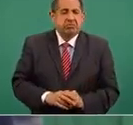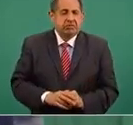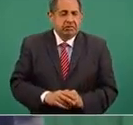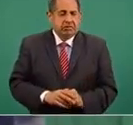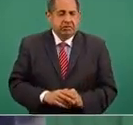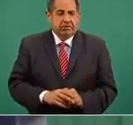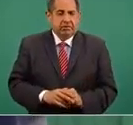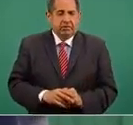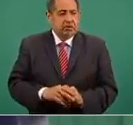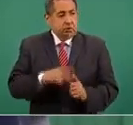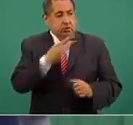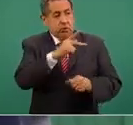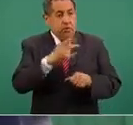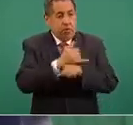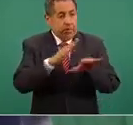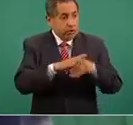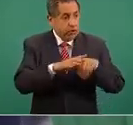corresponde.